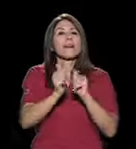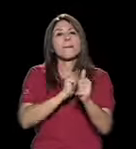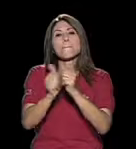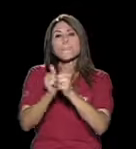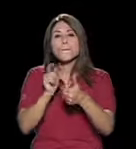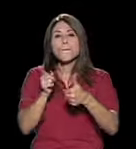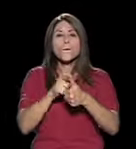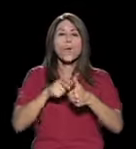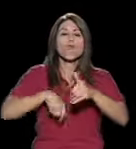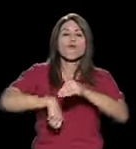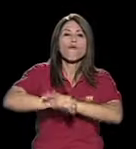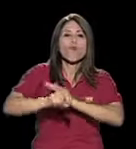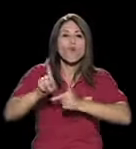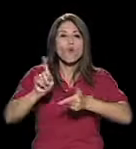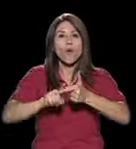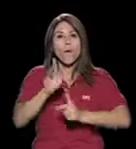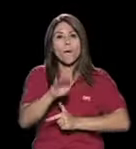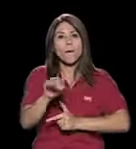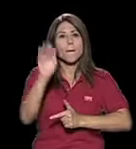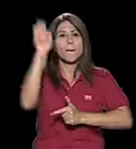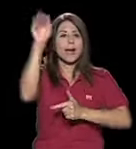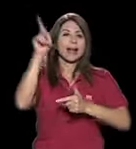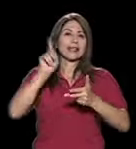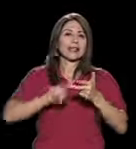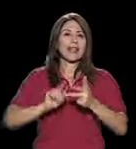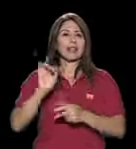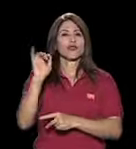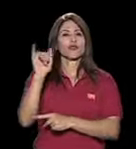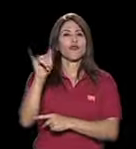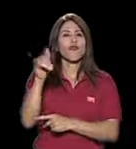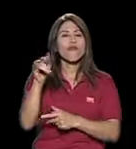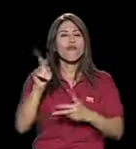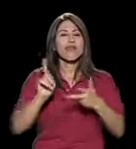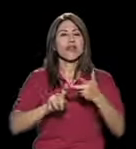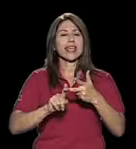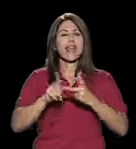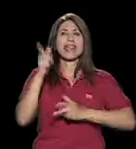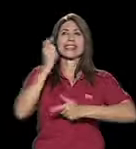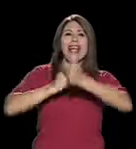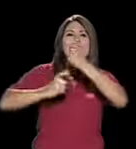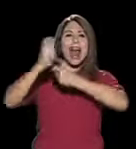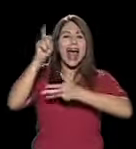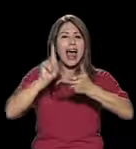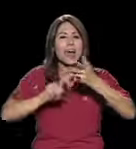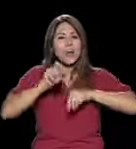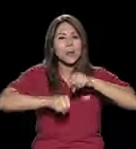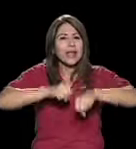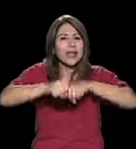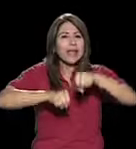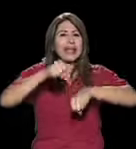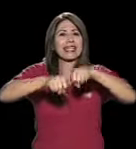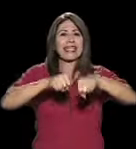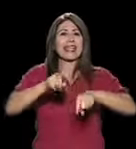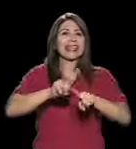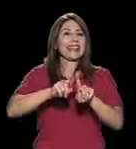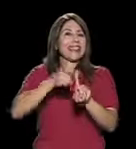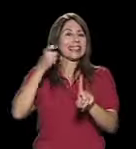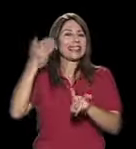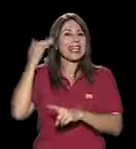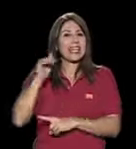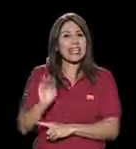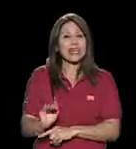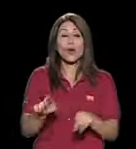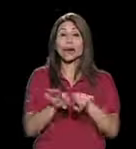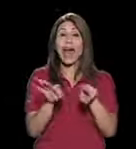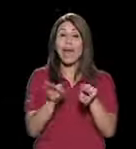fútbol, básquet, todo lo que es surfing, escalada, mountain bike, desde niño, ¿verdad? Me metí